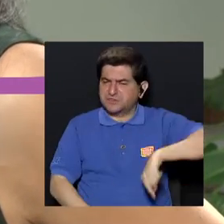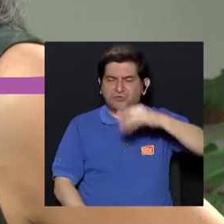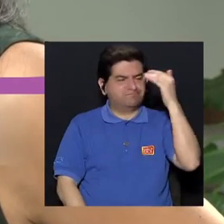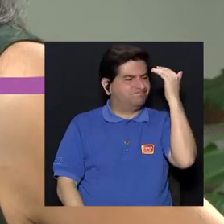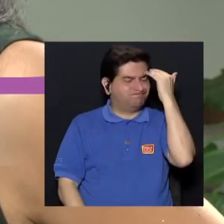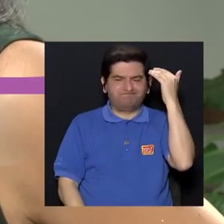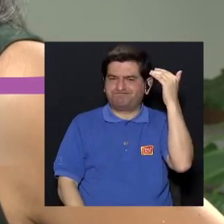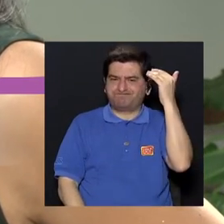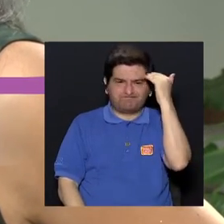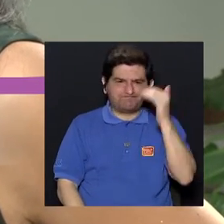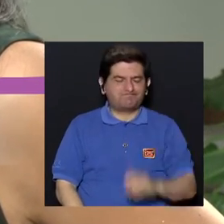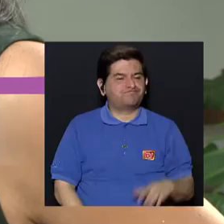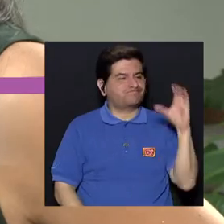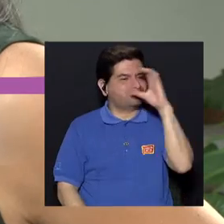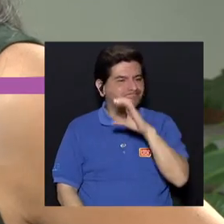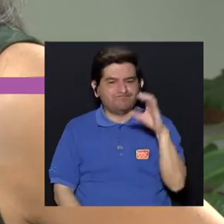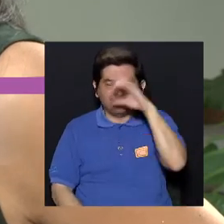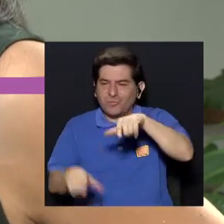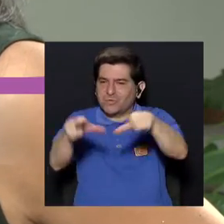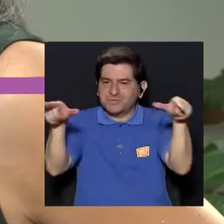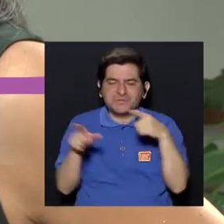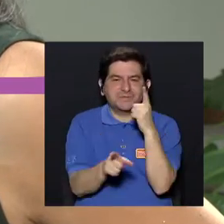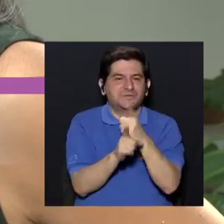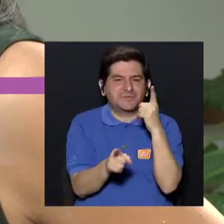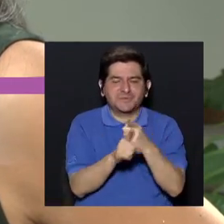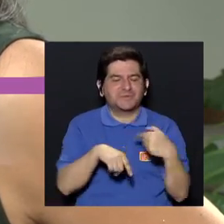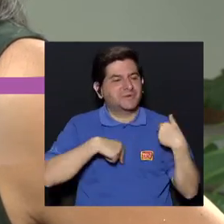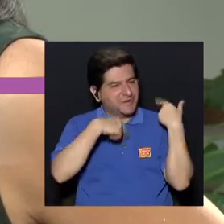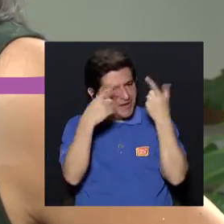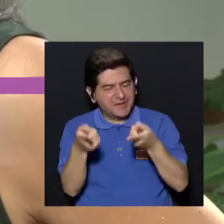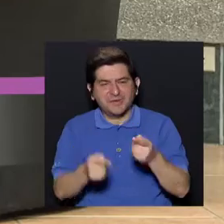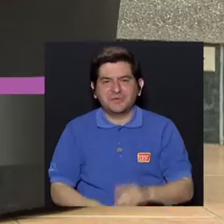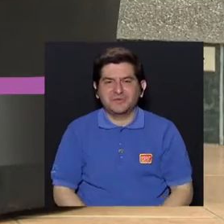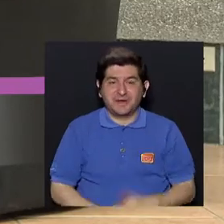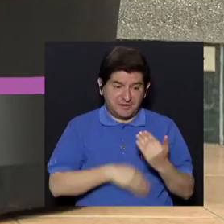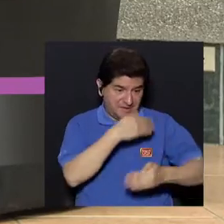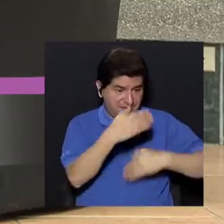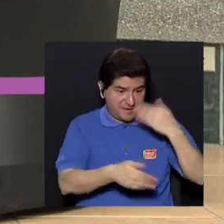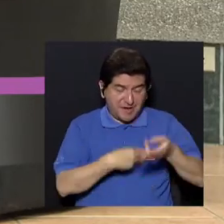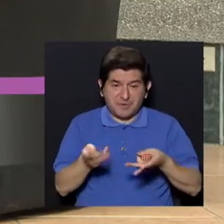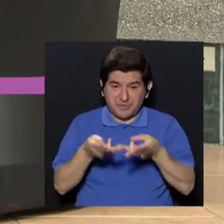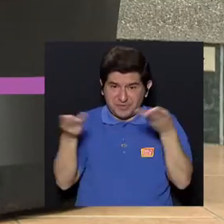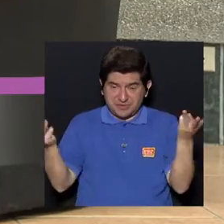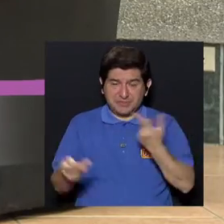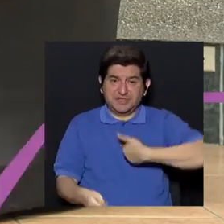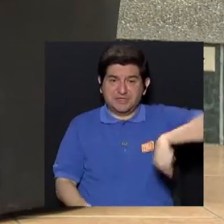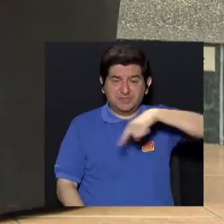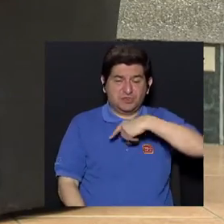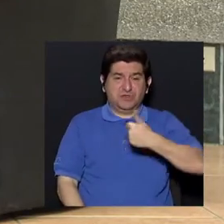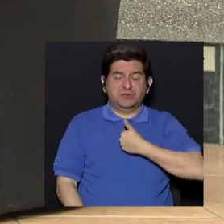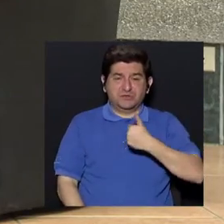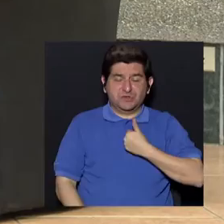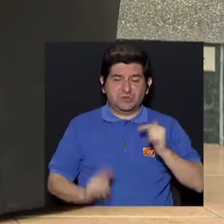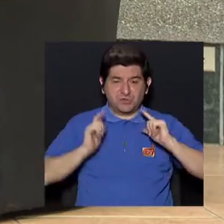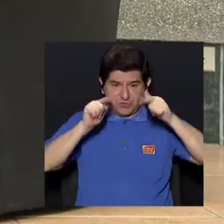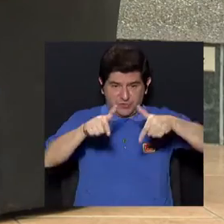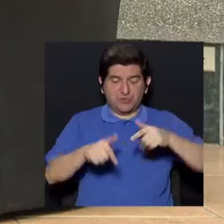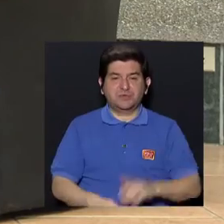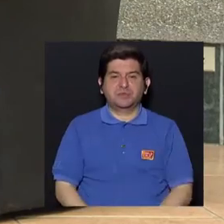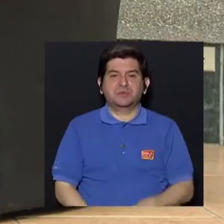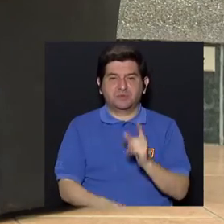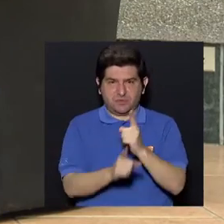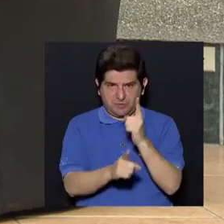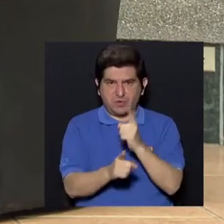educados a buscar un lugar adecuado para llevarlo, o el seguimiento del material que nosotros mismos desechamos. Exacto,